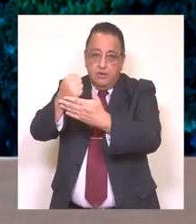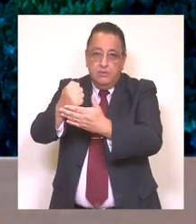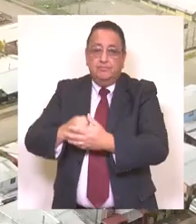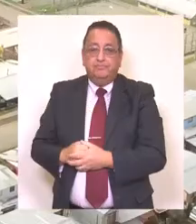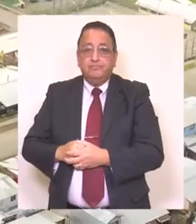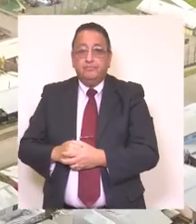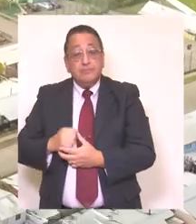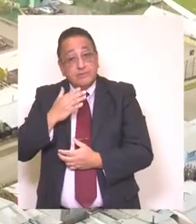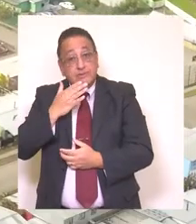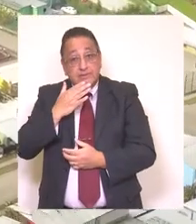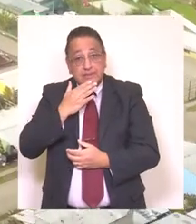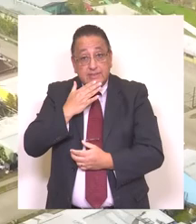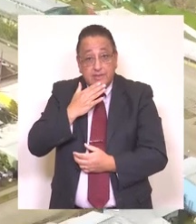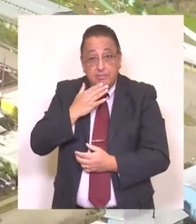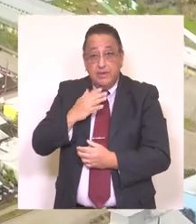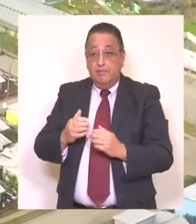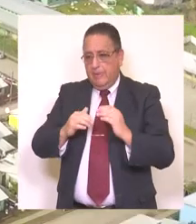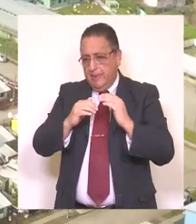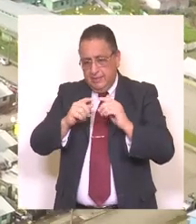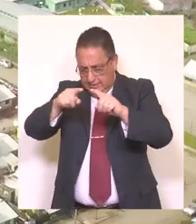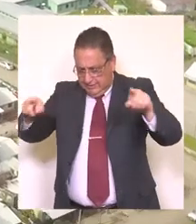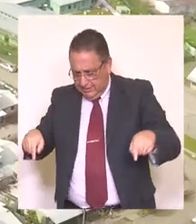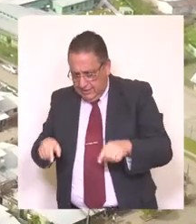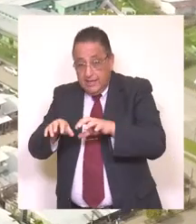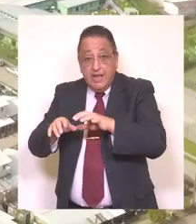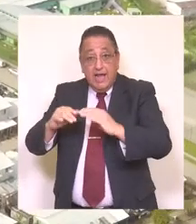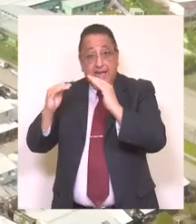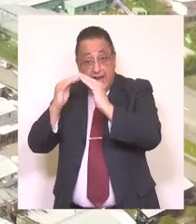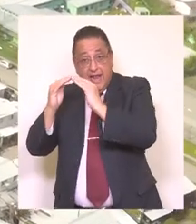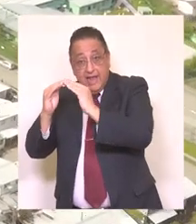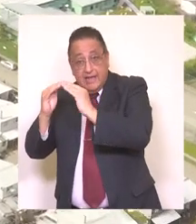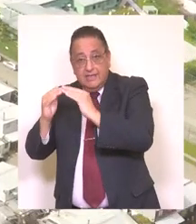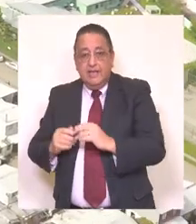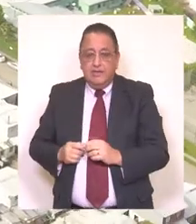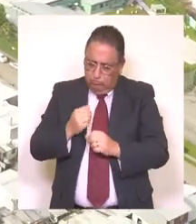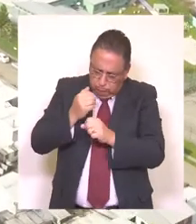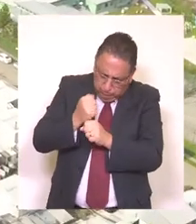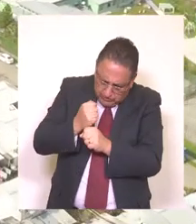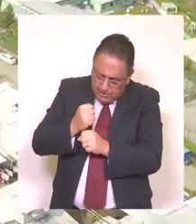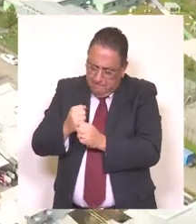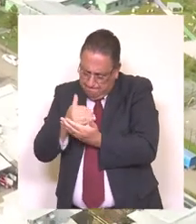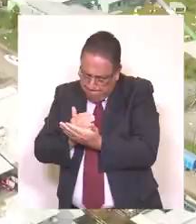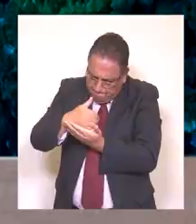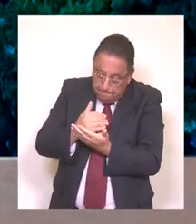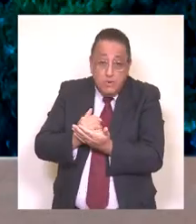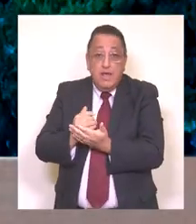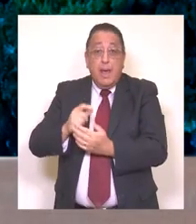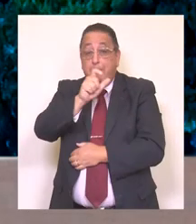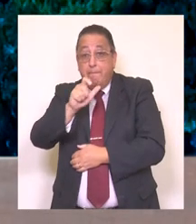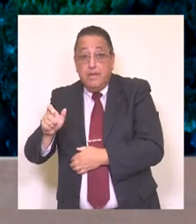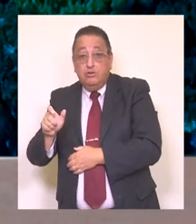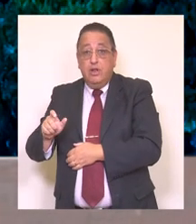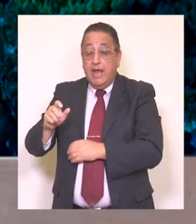uno de ustedes. También a través de la oficina de la vivienda, seguimos trabajando con la finalidad de lograr mayores